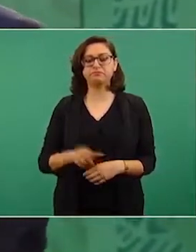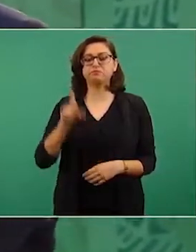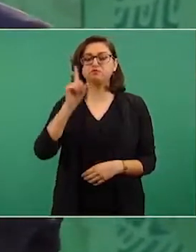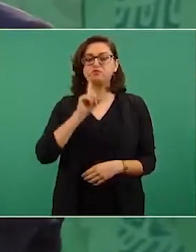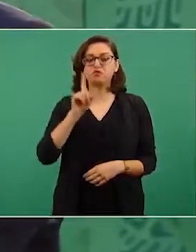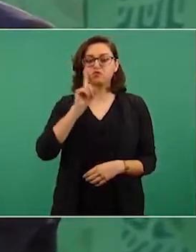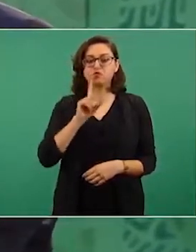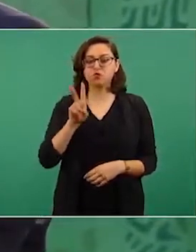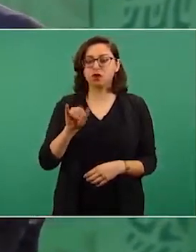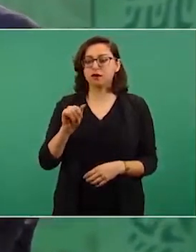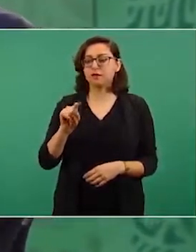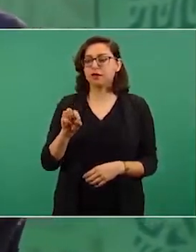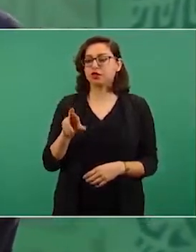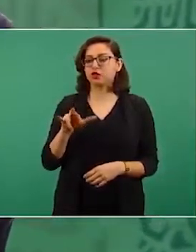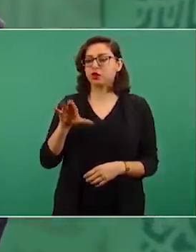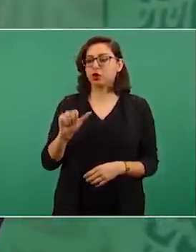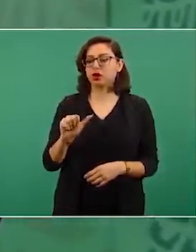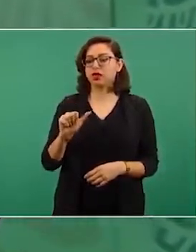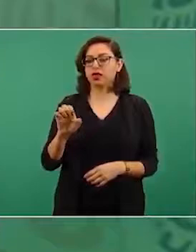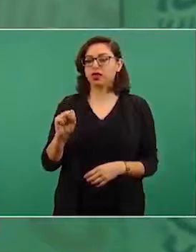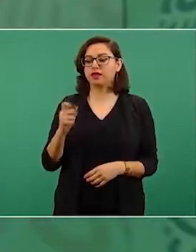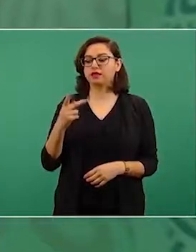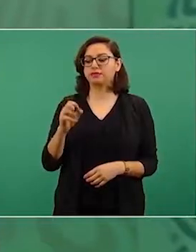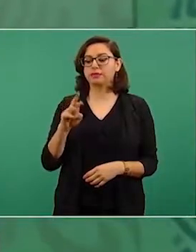Victoria Esperanza Salazar,